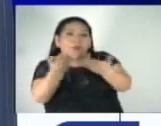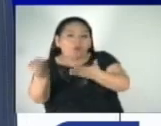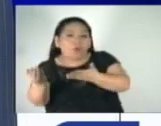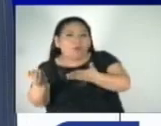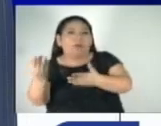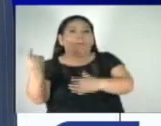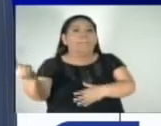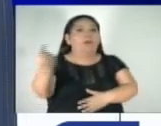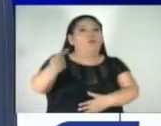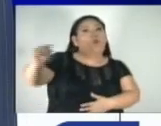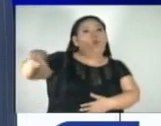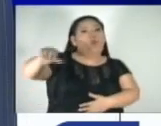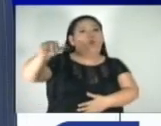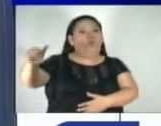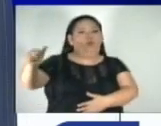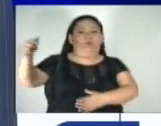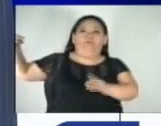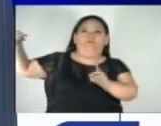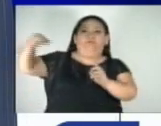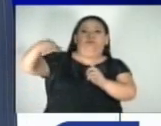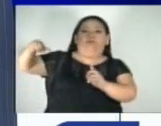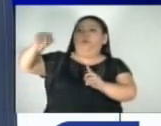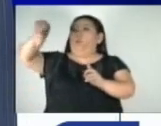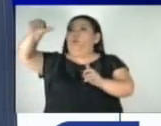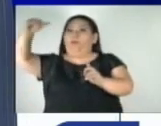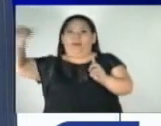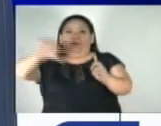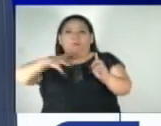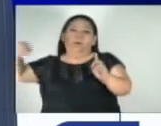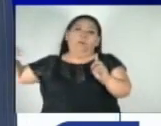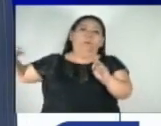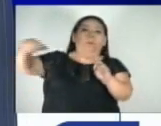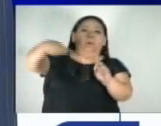Personas que reciben ingresos desde el exterior.